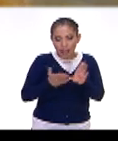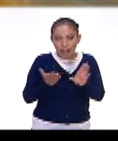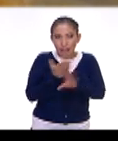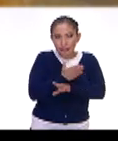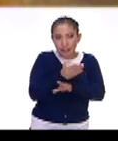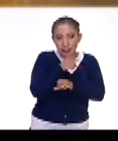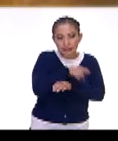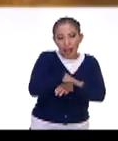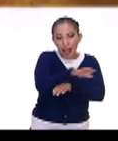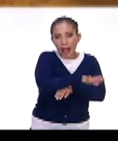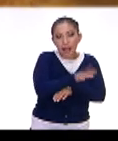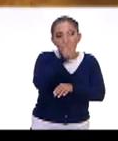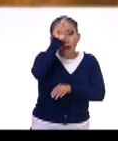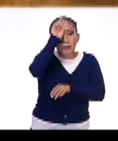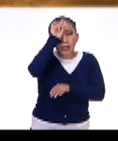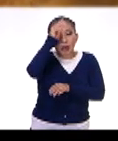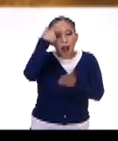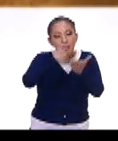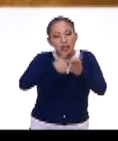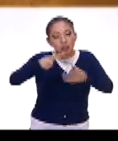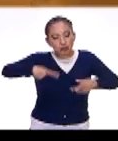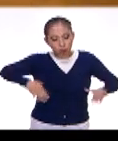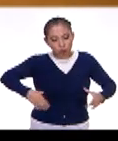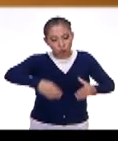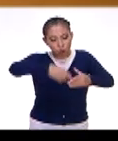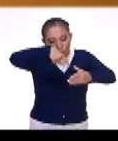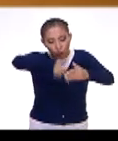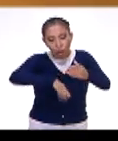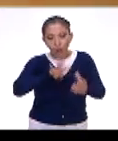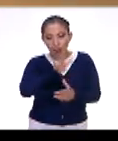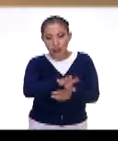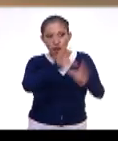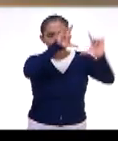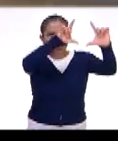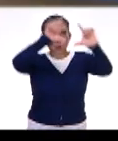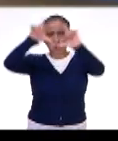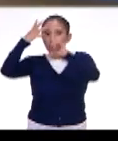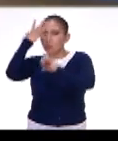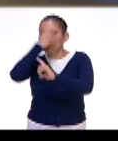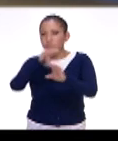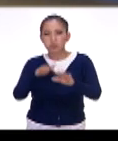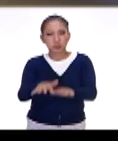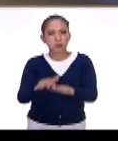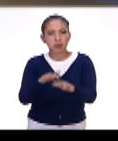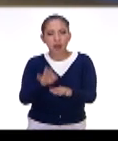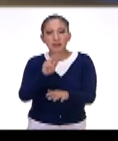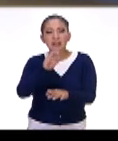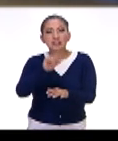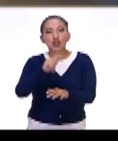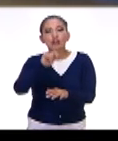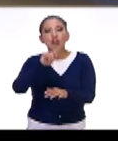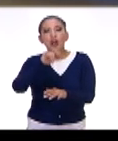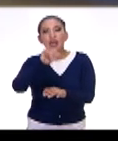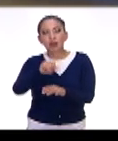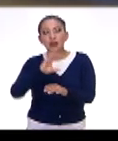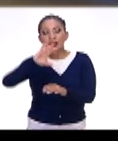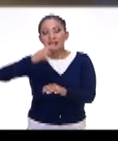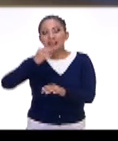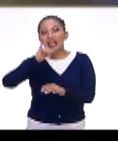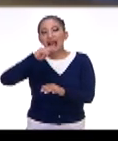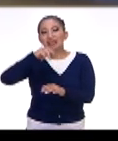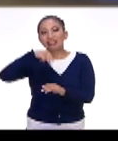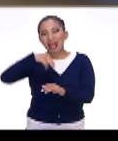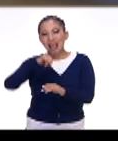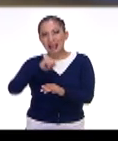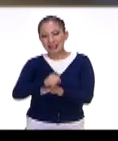están estas hormigas en su hormiguero. Y son cuatro piezas fabulosas de Francisco Toledo, de las chikatanas y de